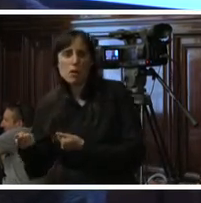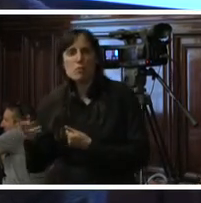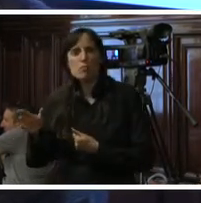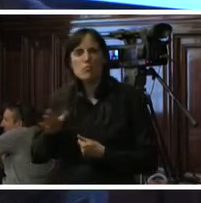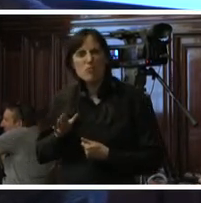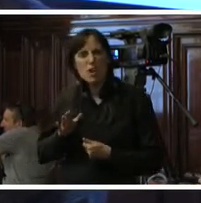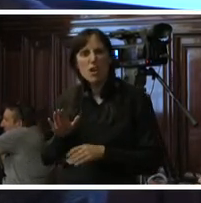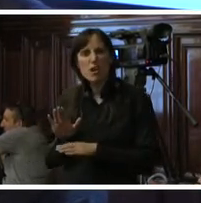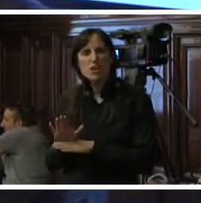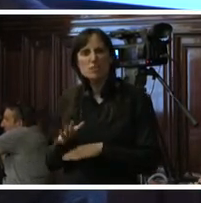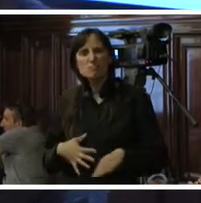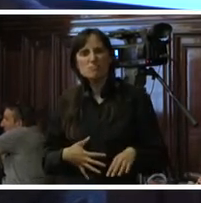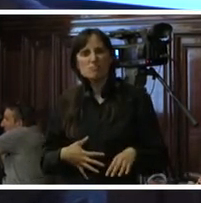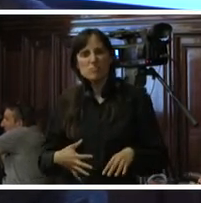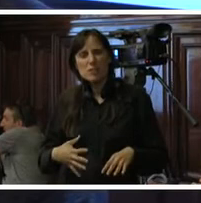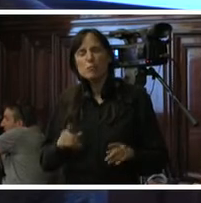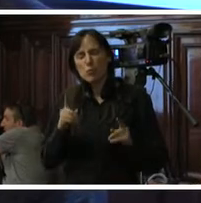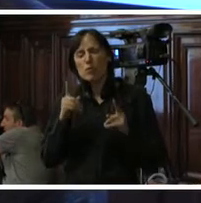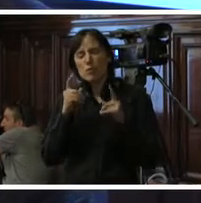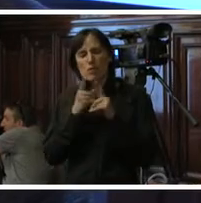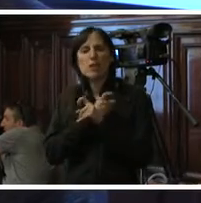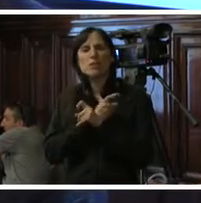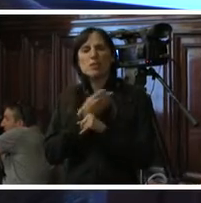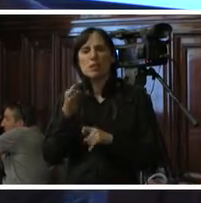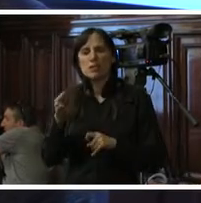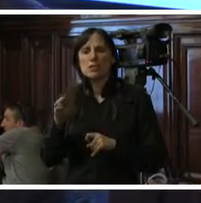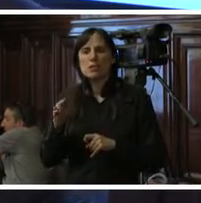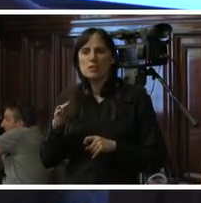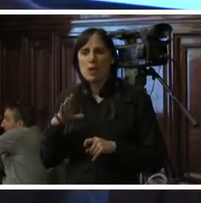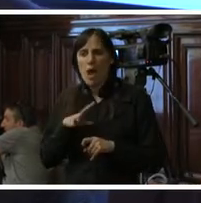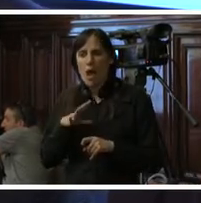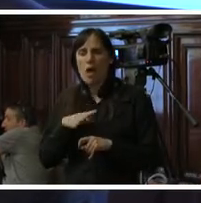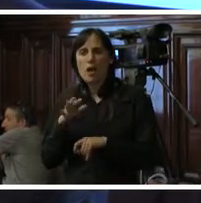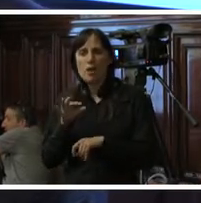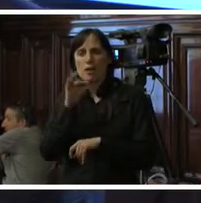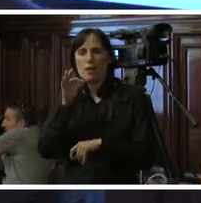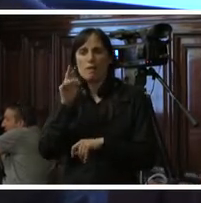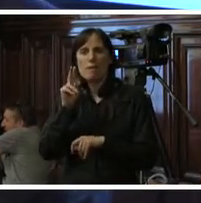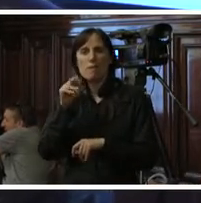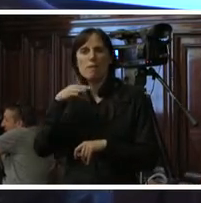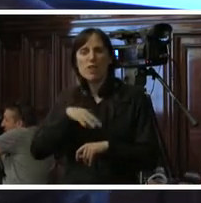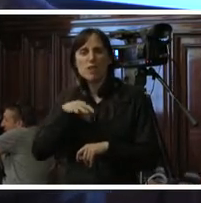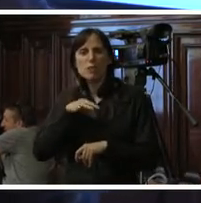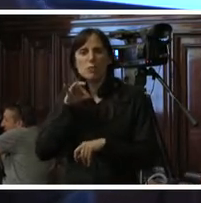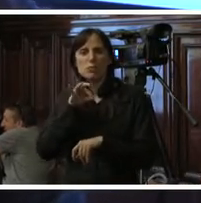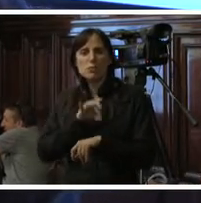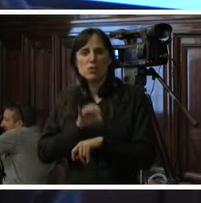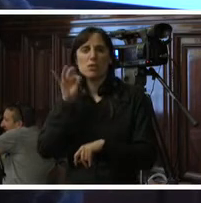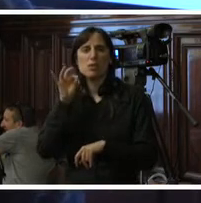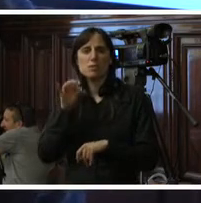gravidez sabiendo que padecen el virus o que padecen SICA.